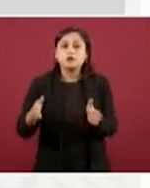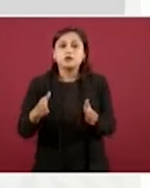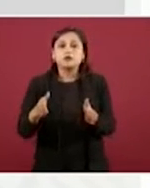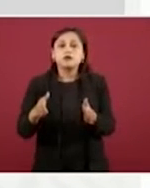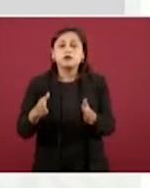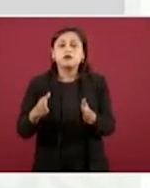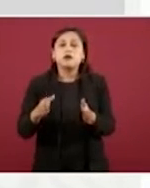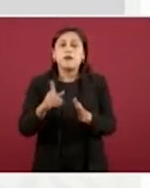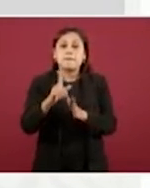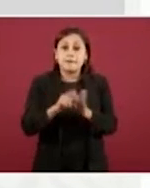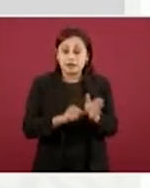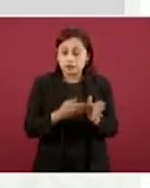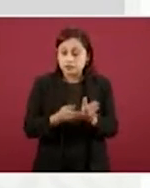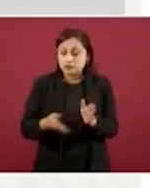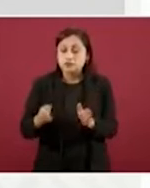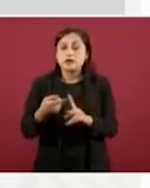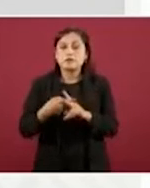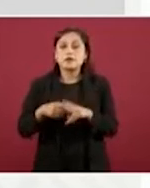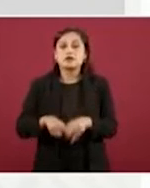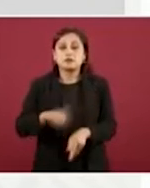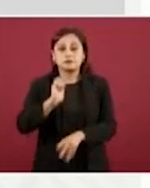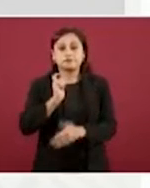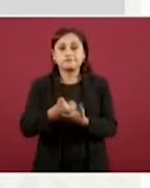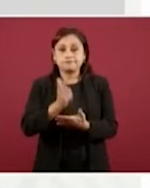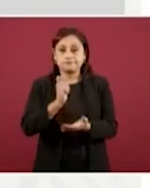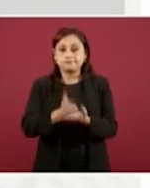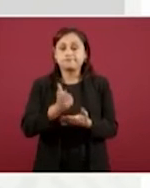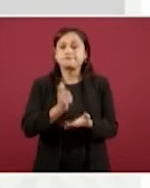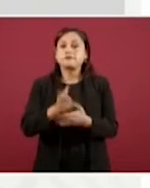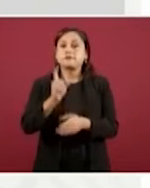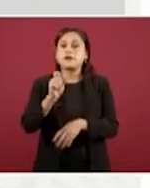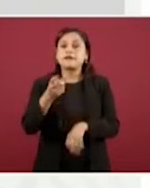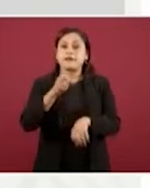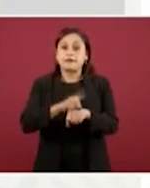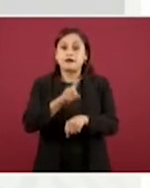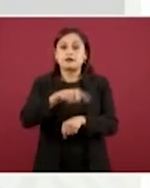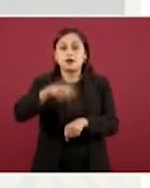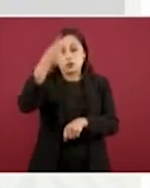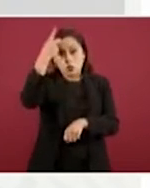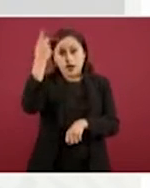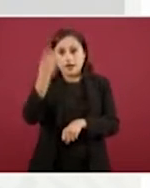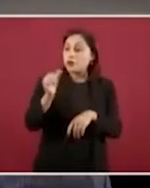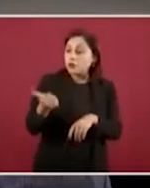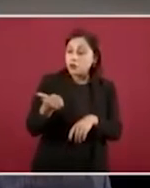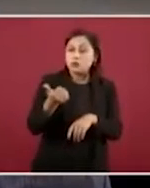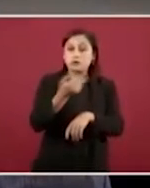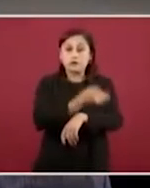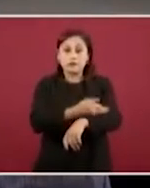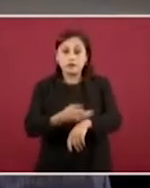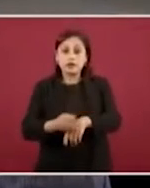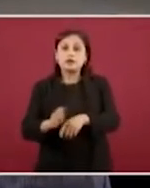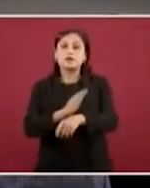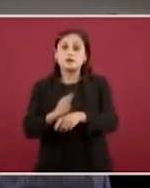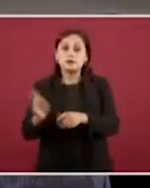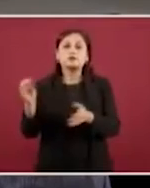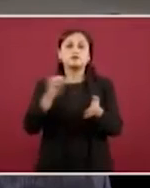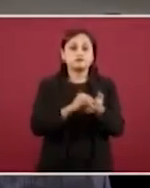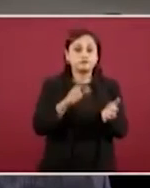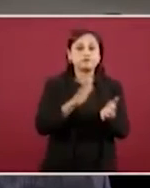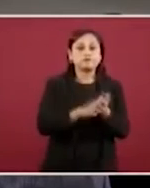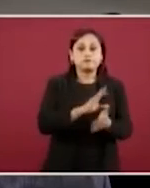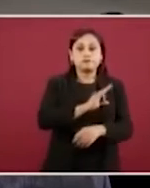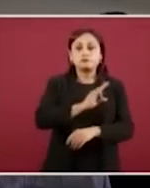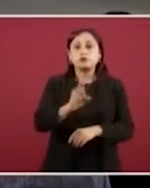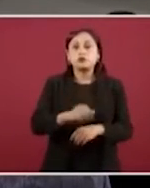del mes en curso y cada renovación mensual permite el ajuste del salario del trabajador o la trabajadora. ¿Cuáles son los resultados de esta prueba